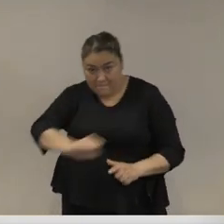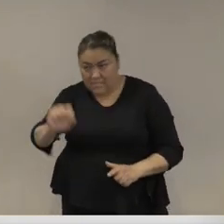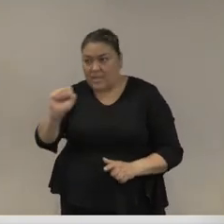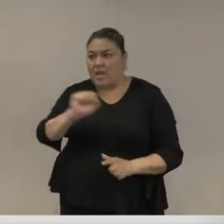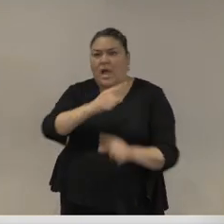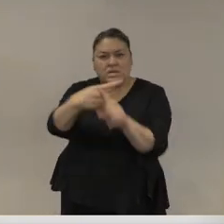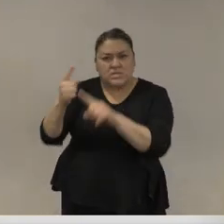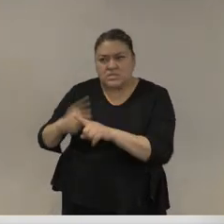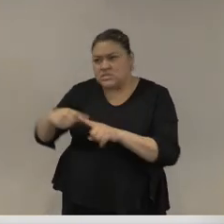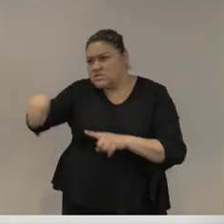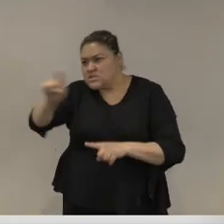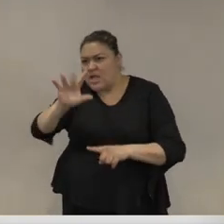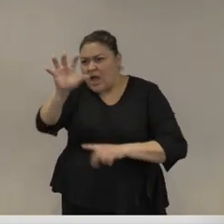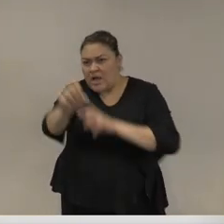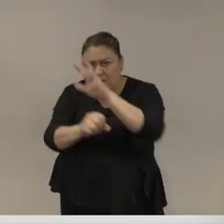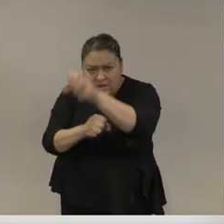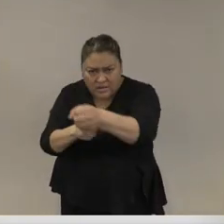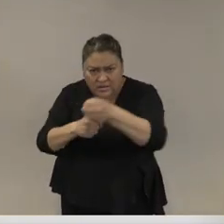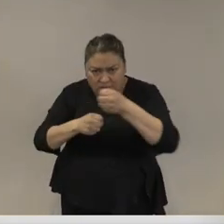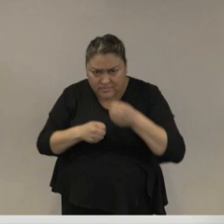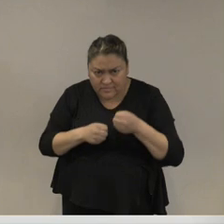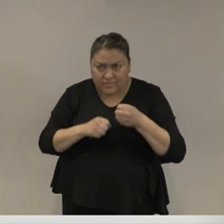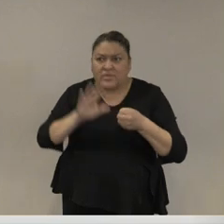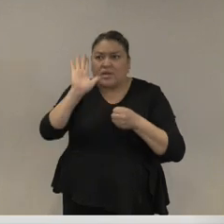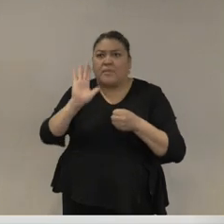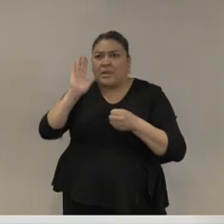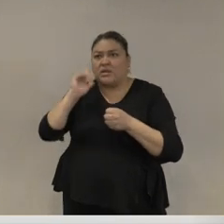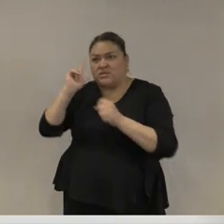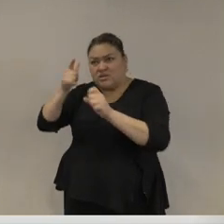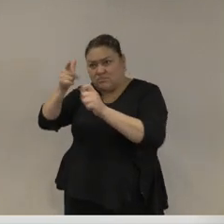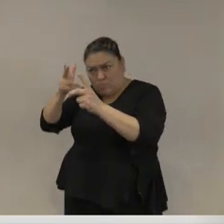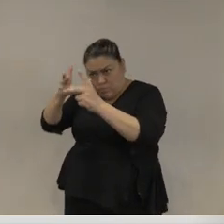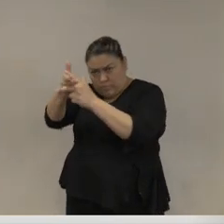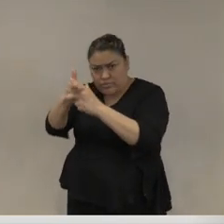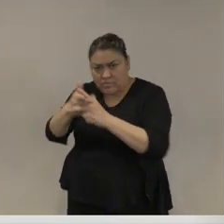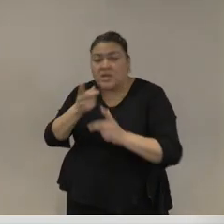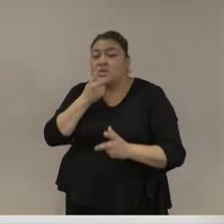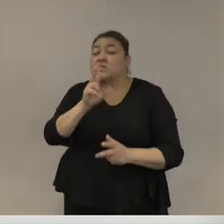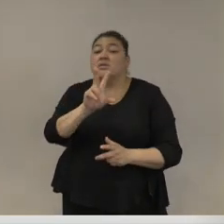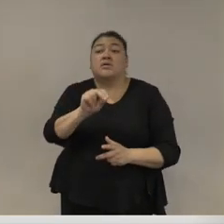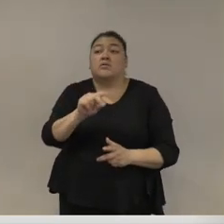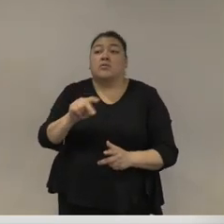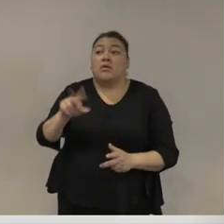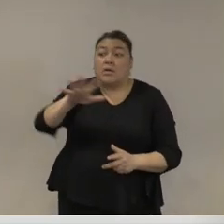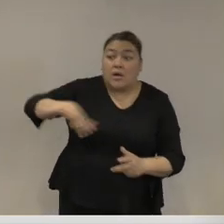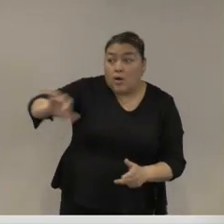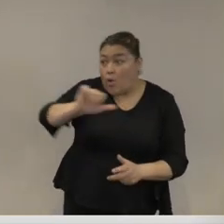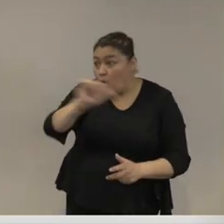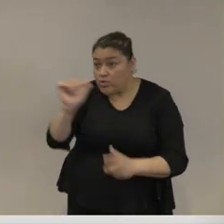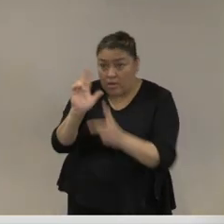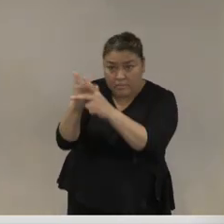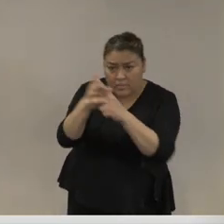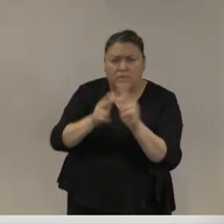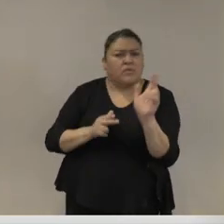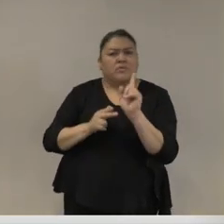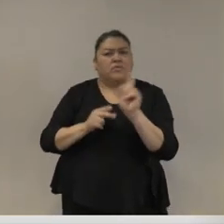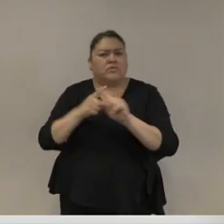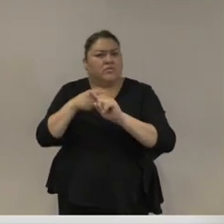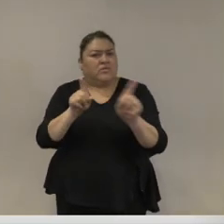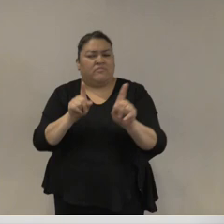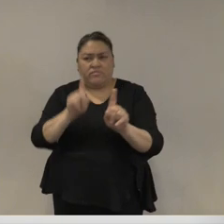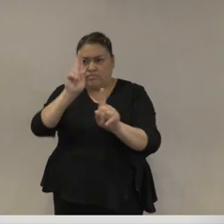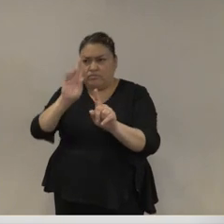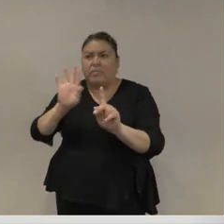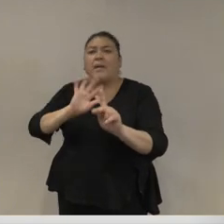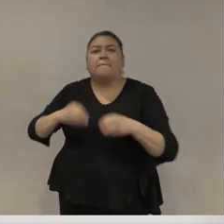considerados para todo propósito práctico como blancos legítimos no habla él en términos de derecho internacional humanitario pero es